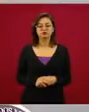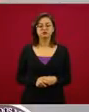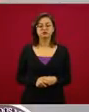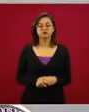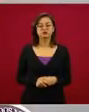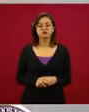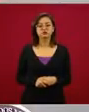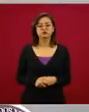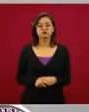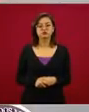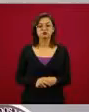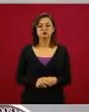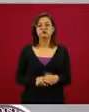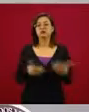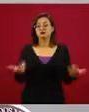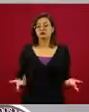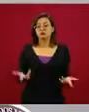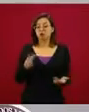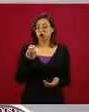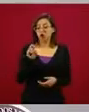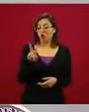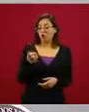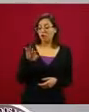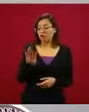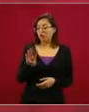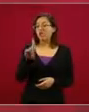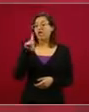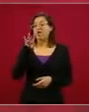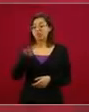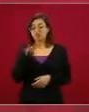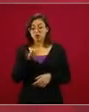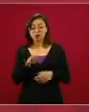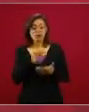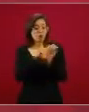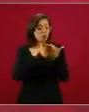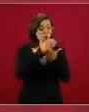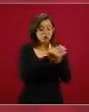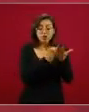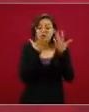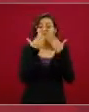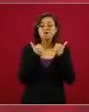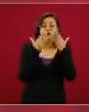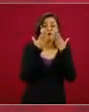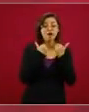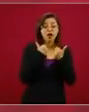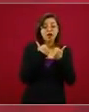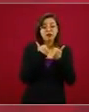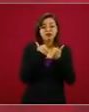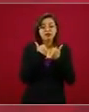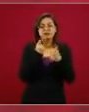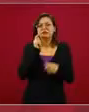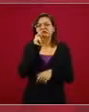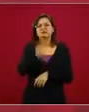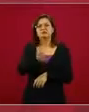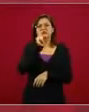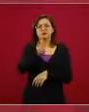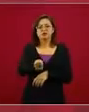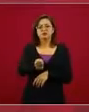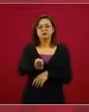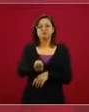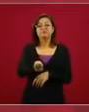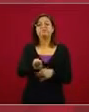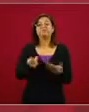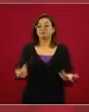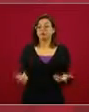cura para el COVID-19. Que tenemos que seguir con las medidas que ha